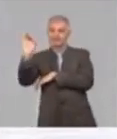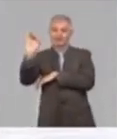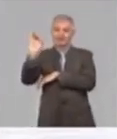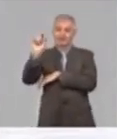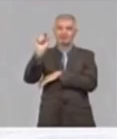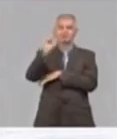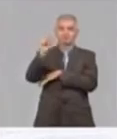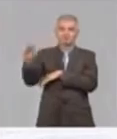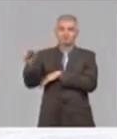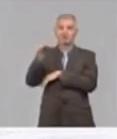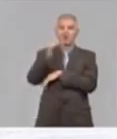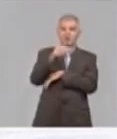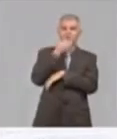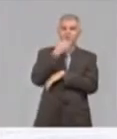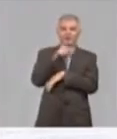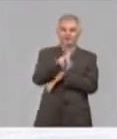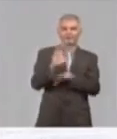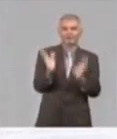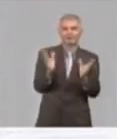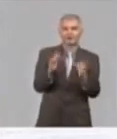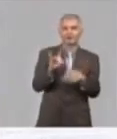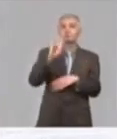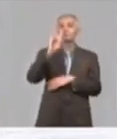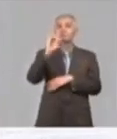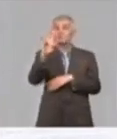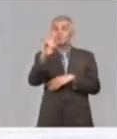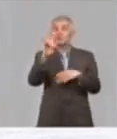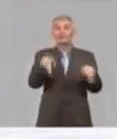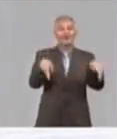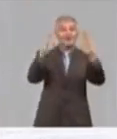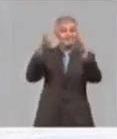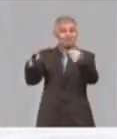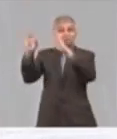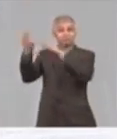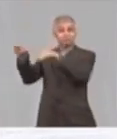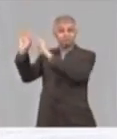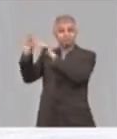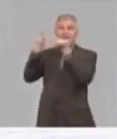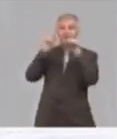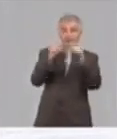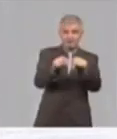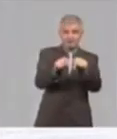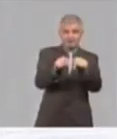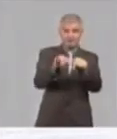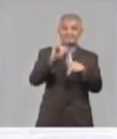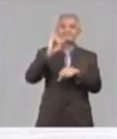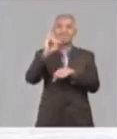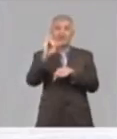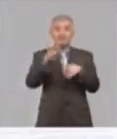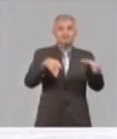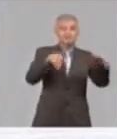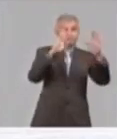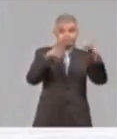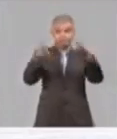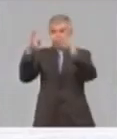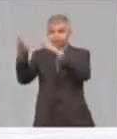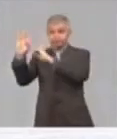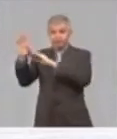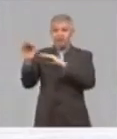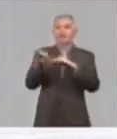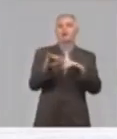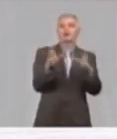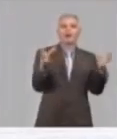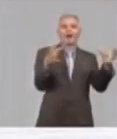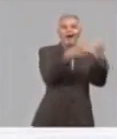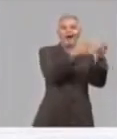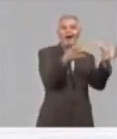podría haber tenido. Pero estos se trabajaron en nueve manzanas de edificio. En esas nueve manzanas hay seis manzanas que se usan para el aislamiento,